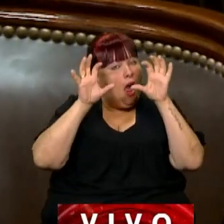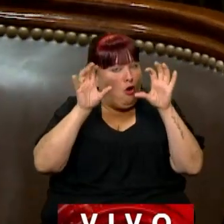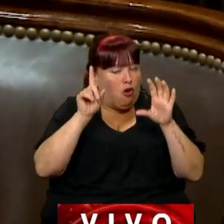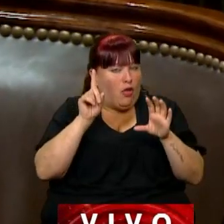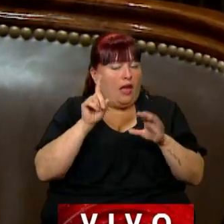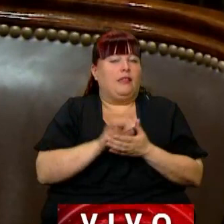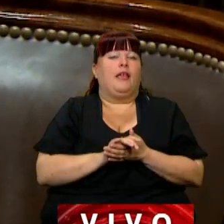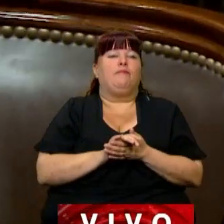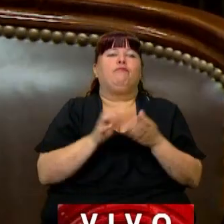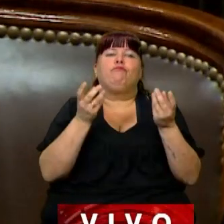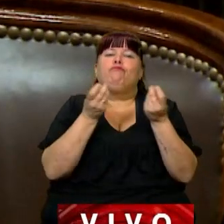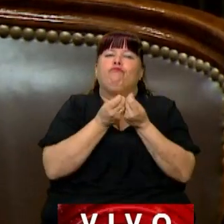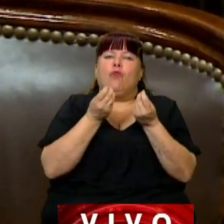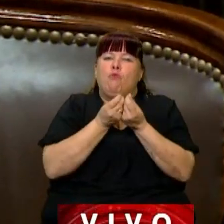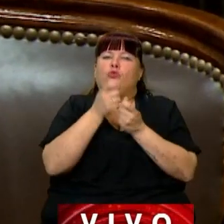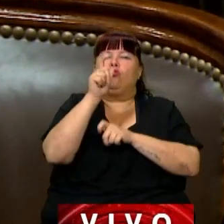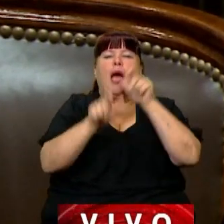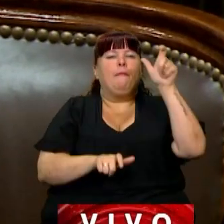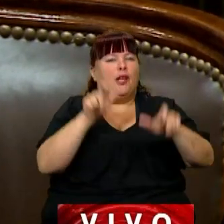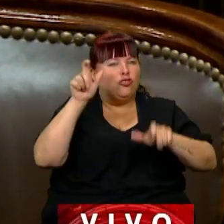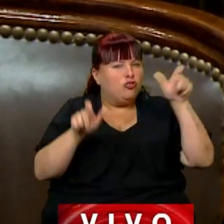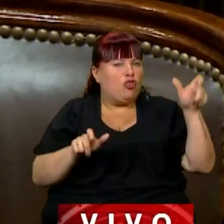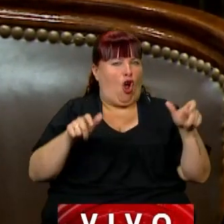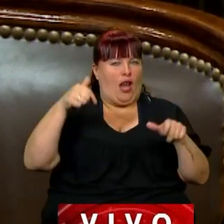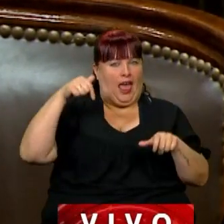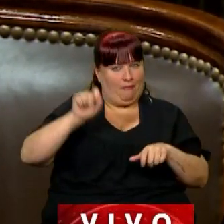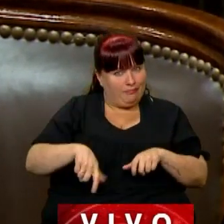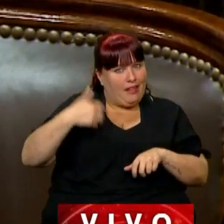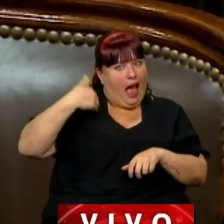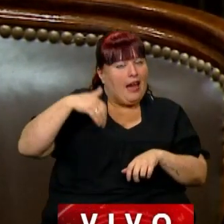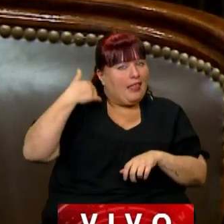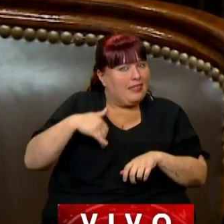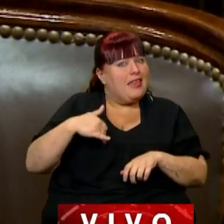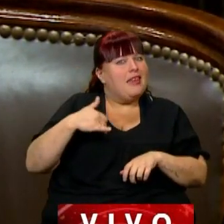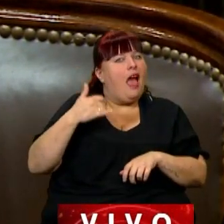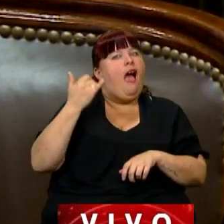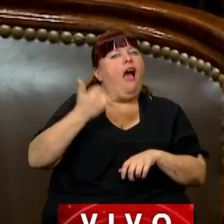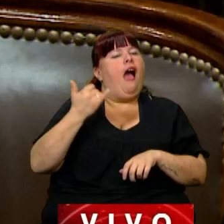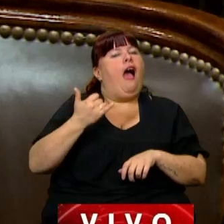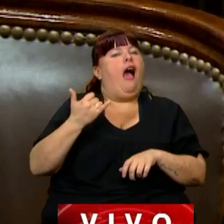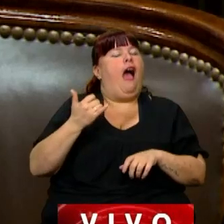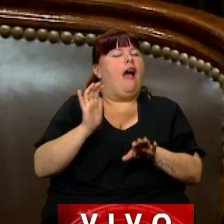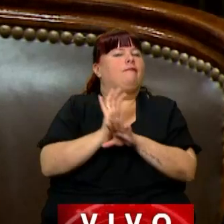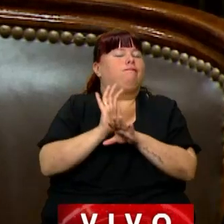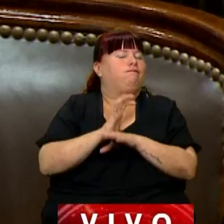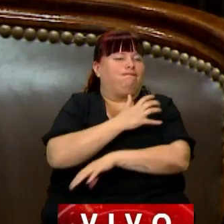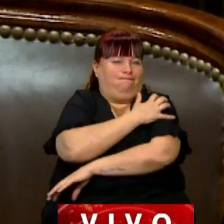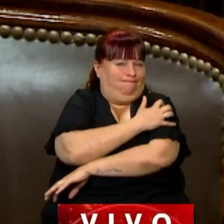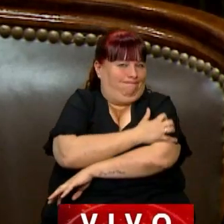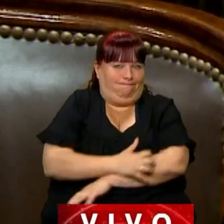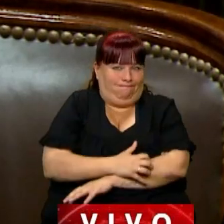que hay muchas personas en nuestra Argentina en situación de absoluta